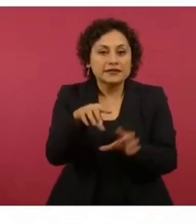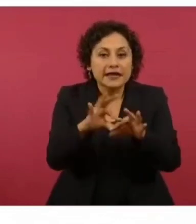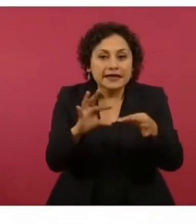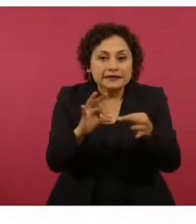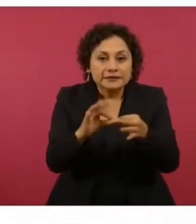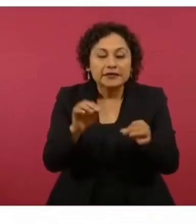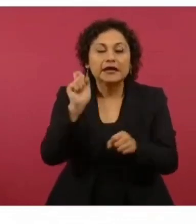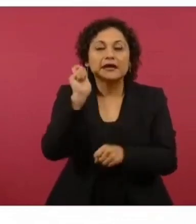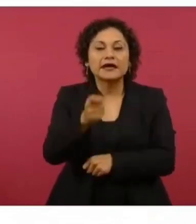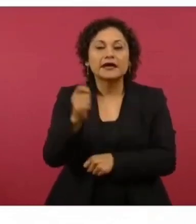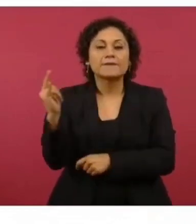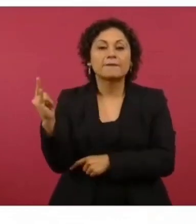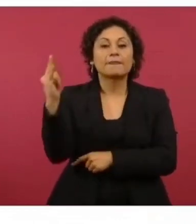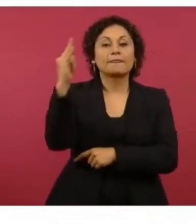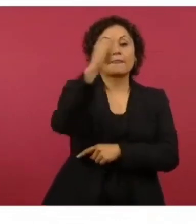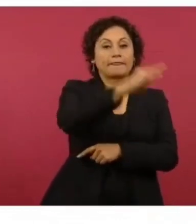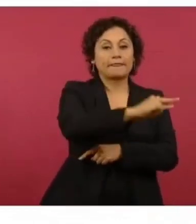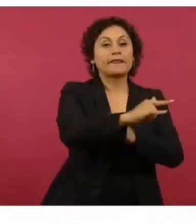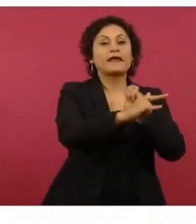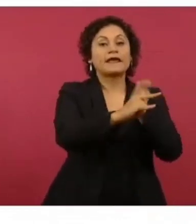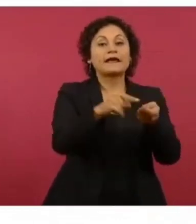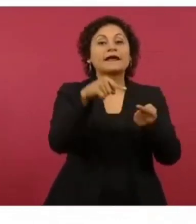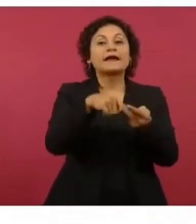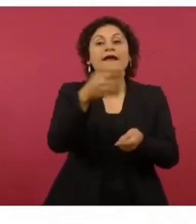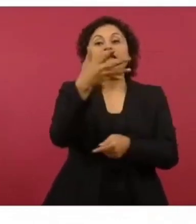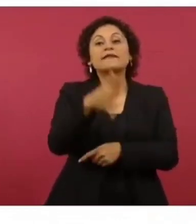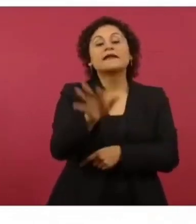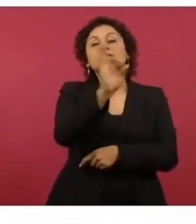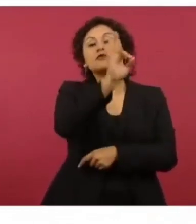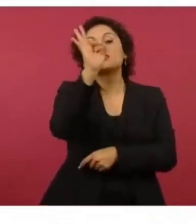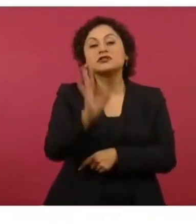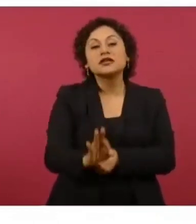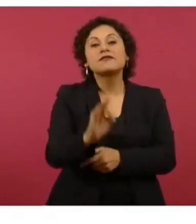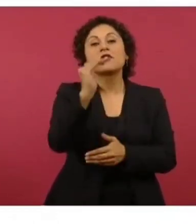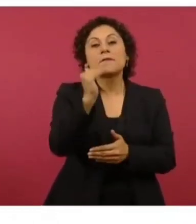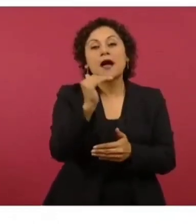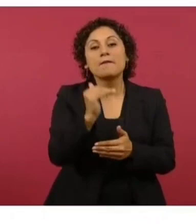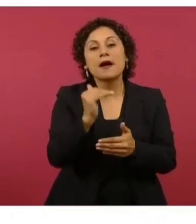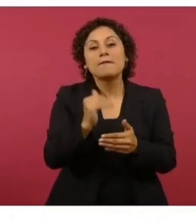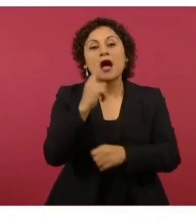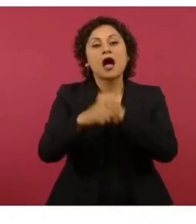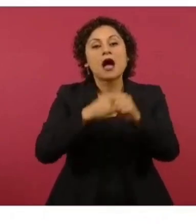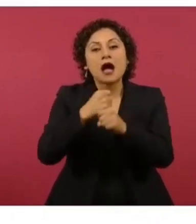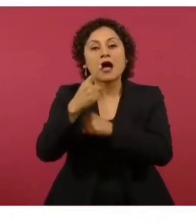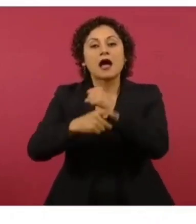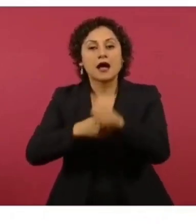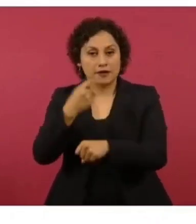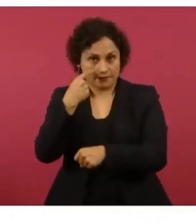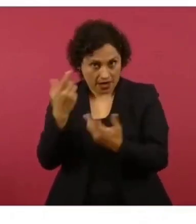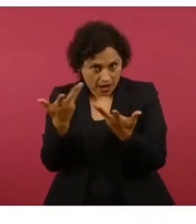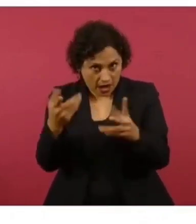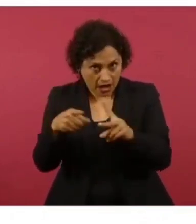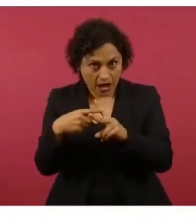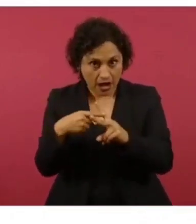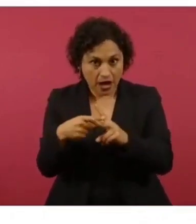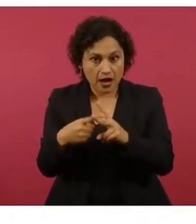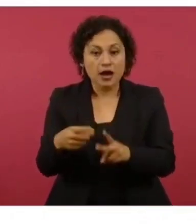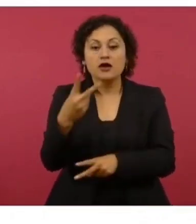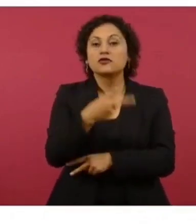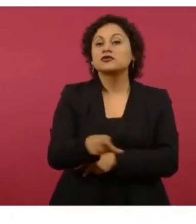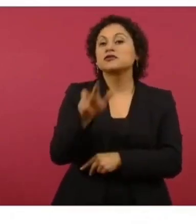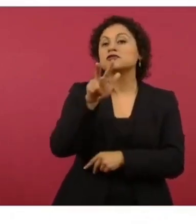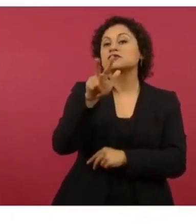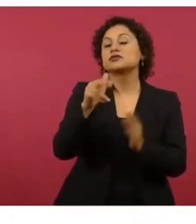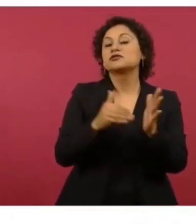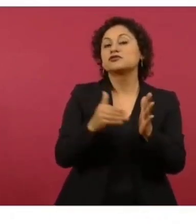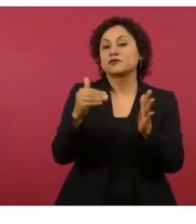aerofumigación agrícola se consideran 10% anual de depreciación. Saquemos la calculada de las azucaritas y pongamos los 218 millones